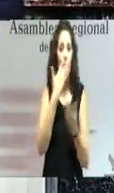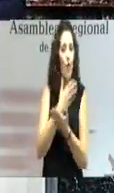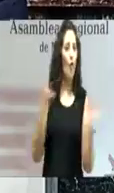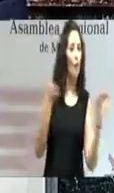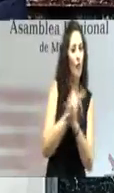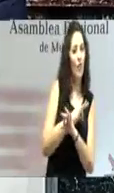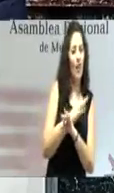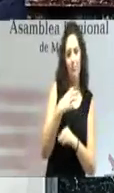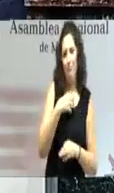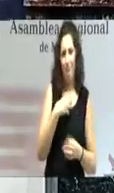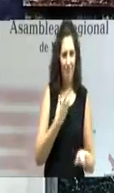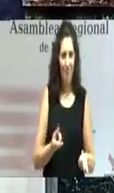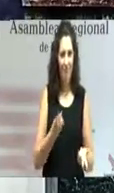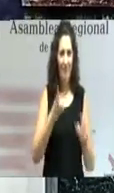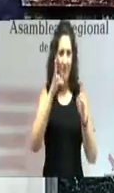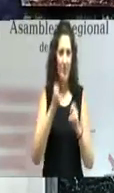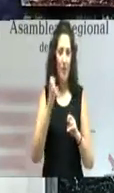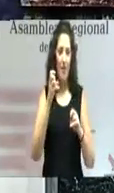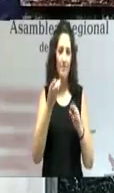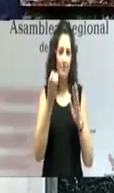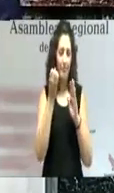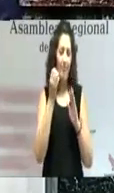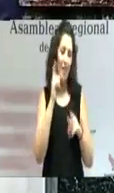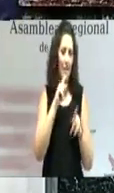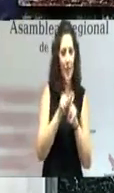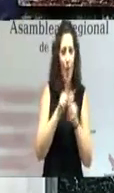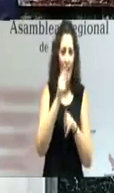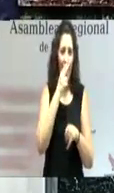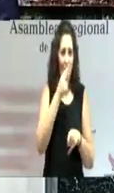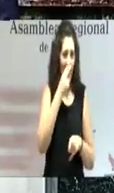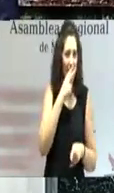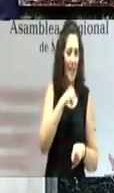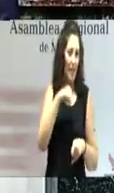por espurios intereses electoralistas.